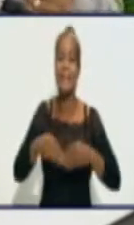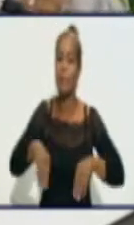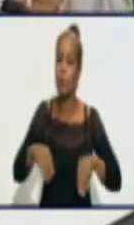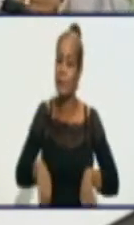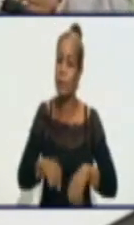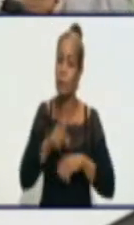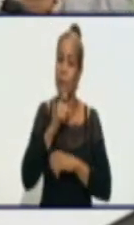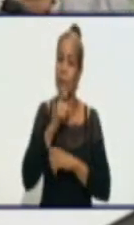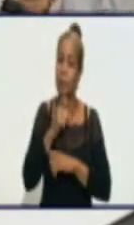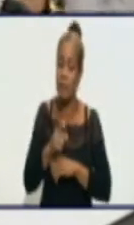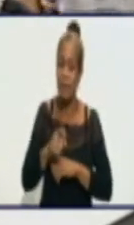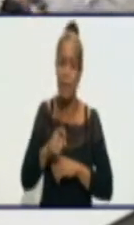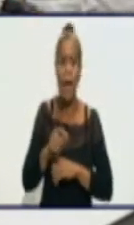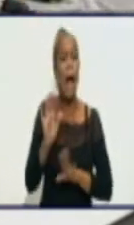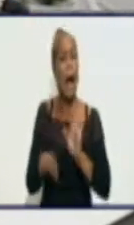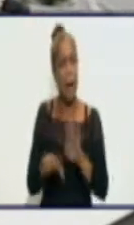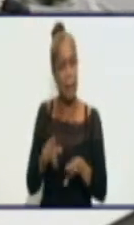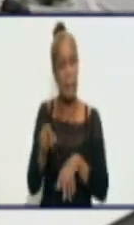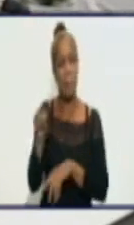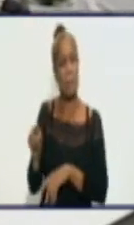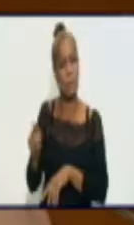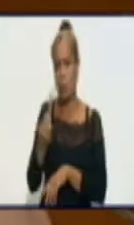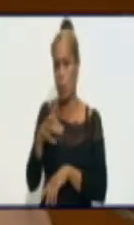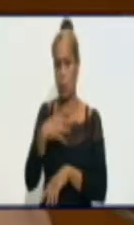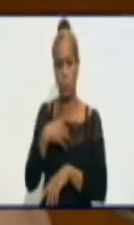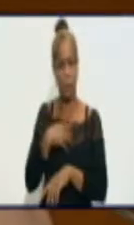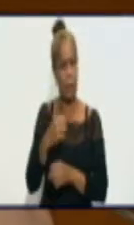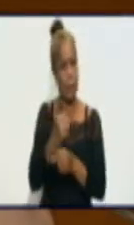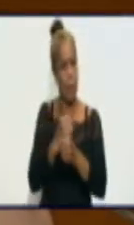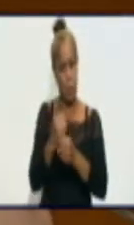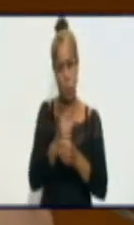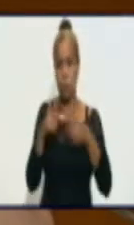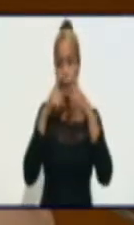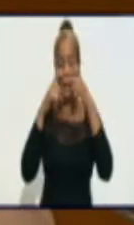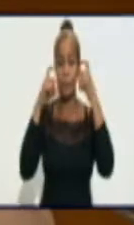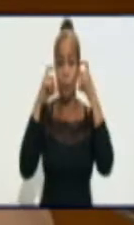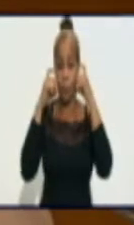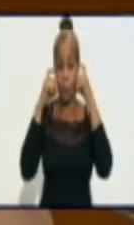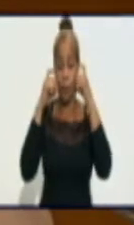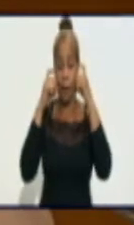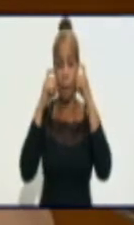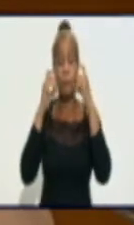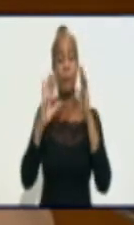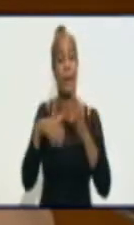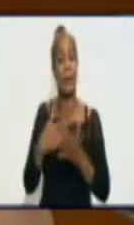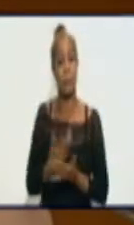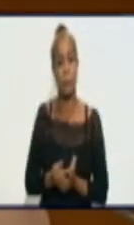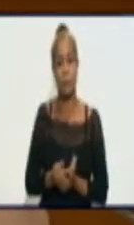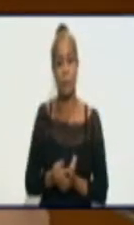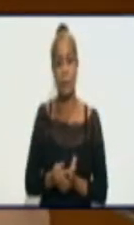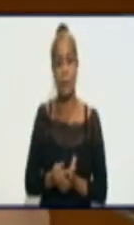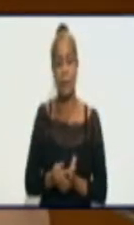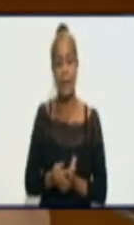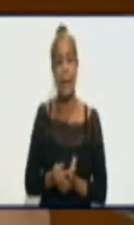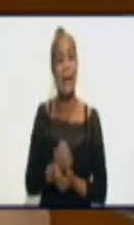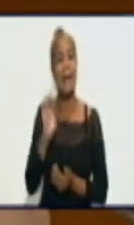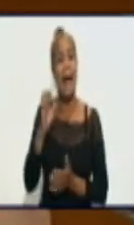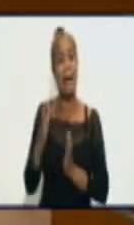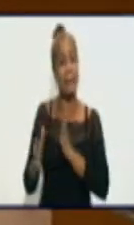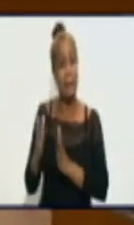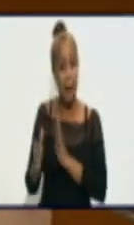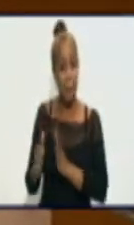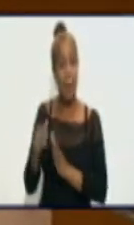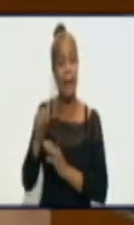Incluso personas que andan sin nasobús con la calle. Así es, Jorgito. No se corresponde. La fase de transmisión autóctona